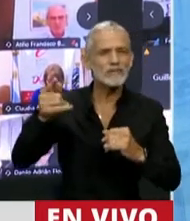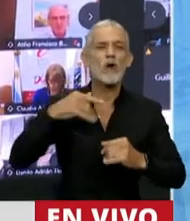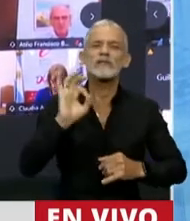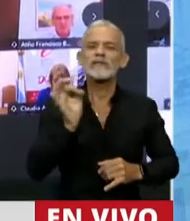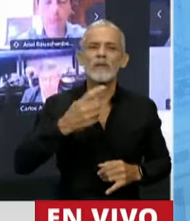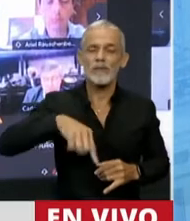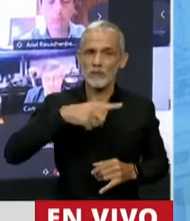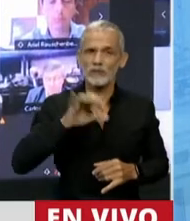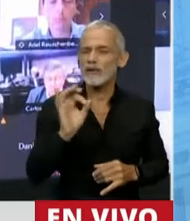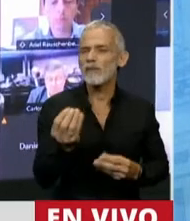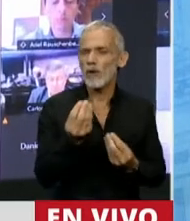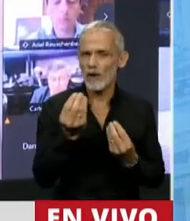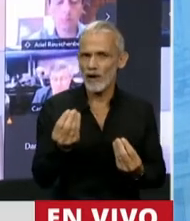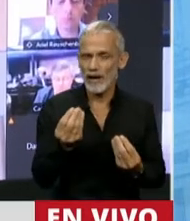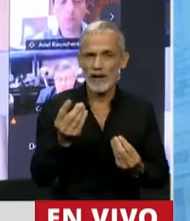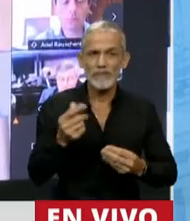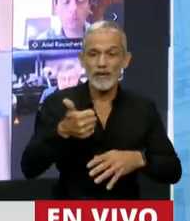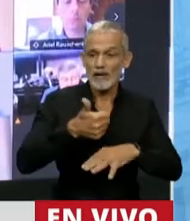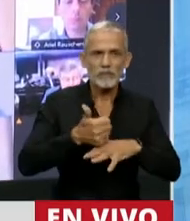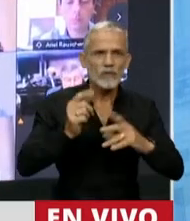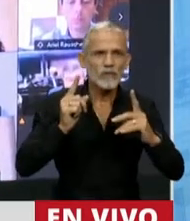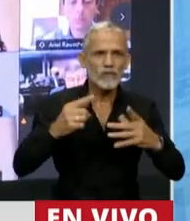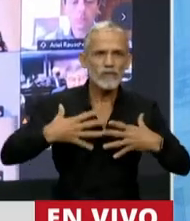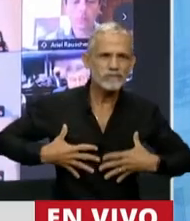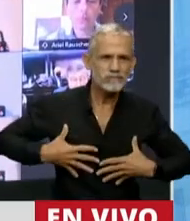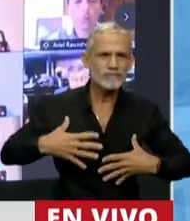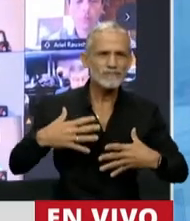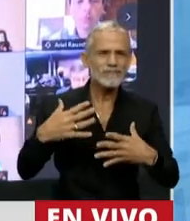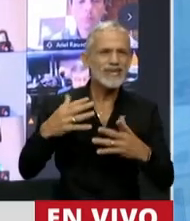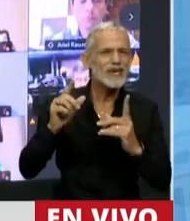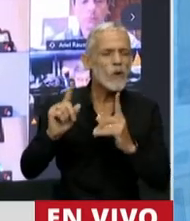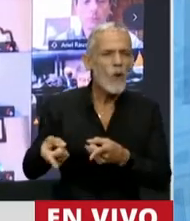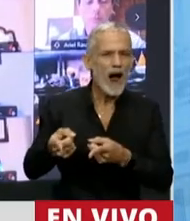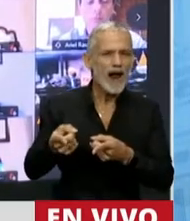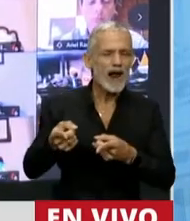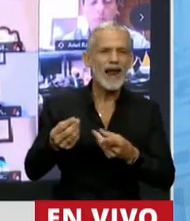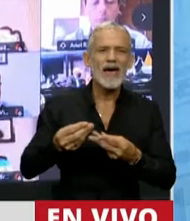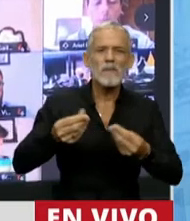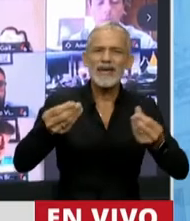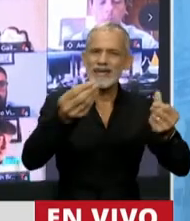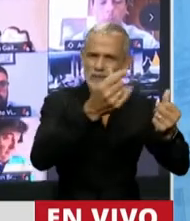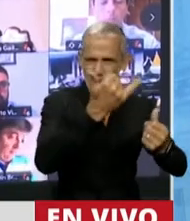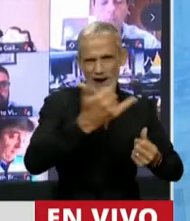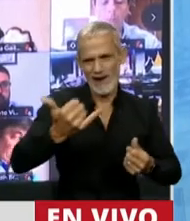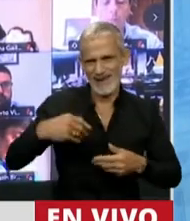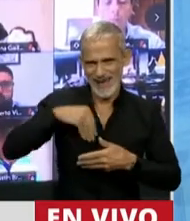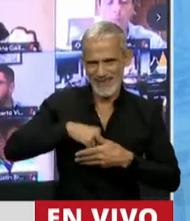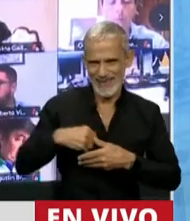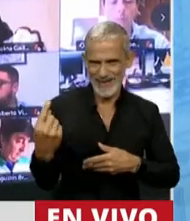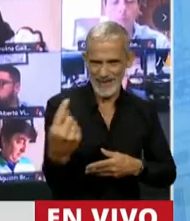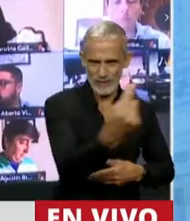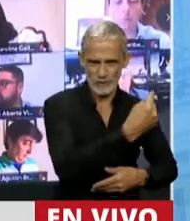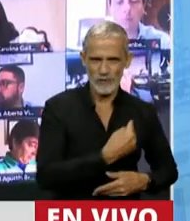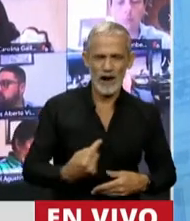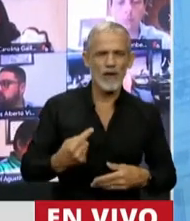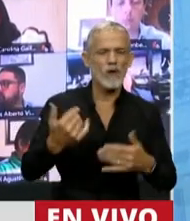sabemos que su presencia física no va a estar, pero sí va a estar su espíritu. Si va a estar